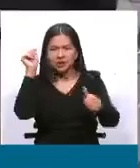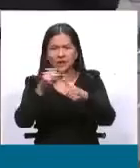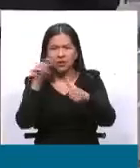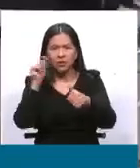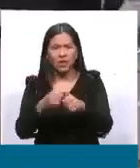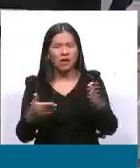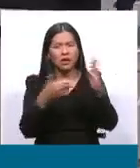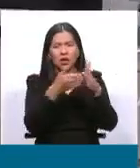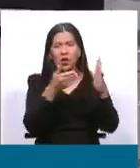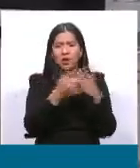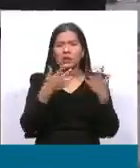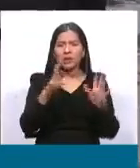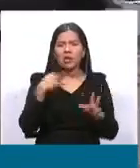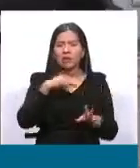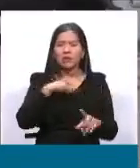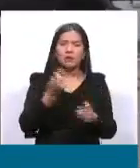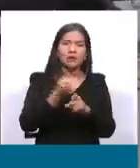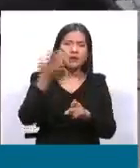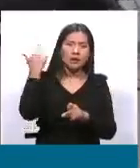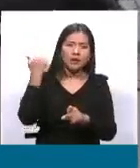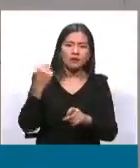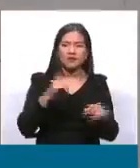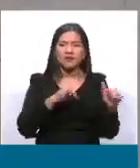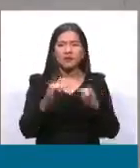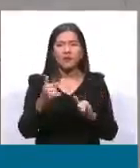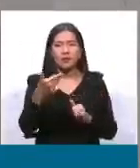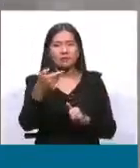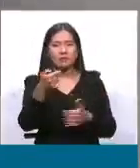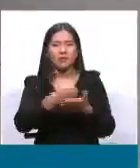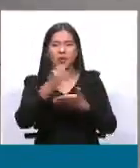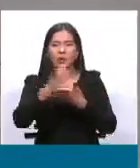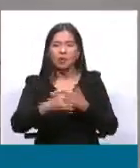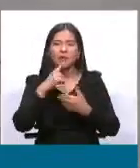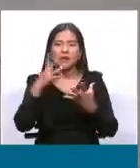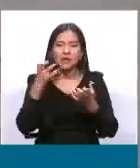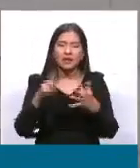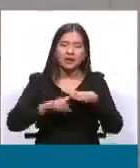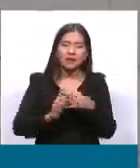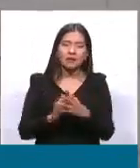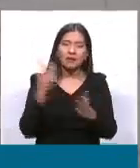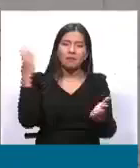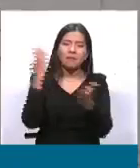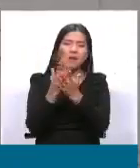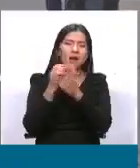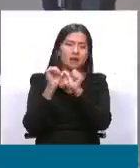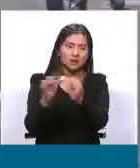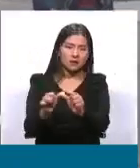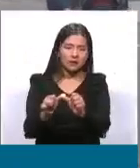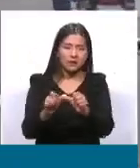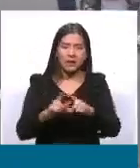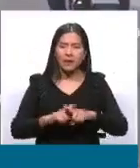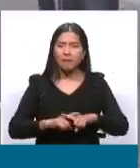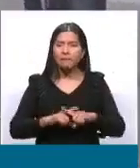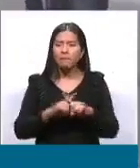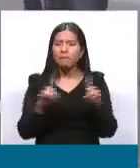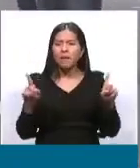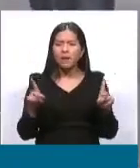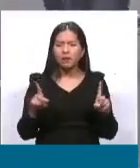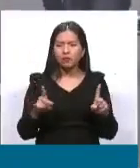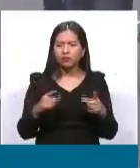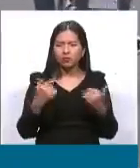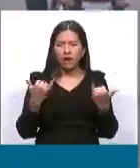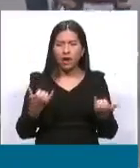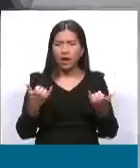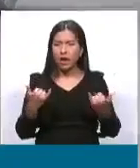desestabilización cuando convocan el 21 de octubre realizar un paro cívico. Pero, ¿sabe cuál es la diferencia? Es